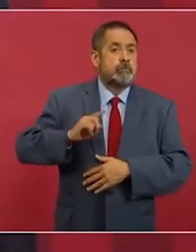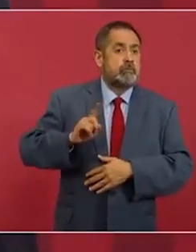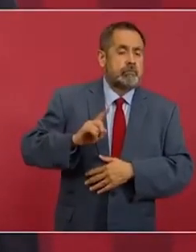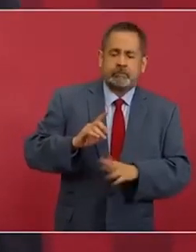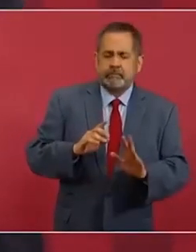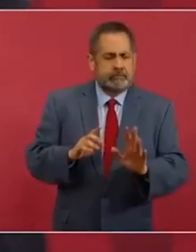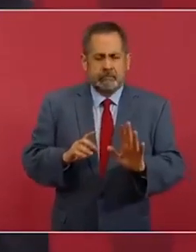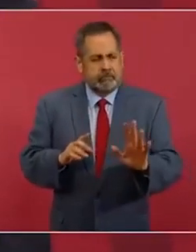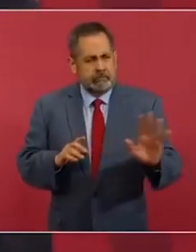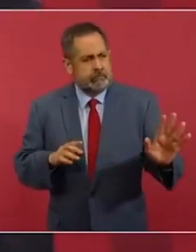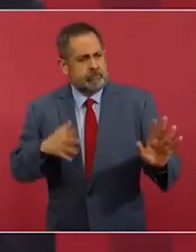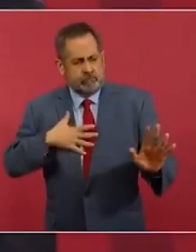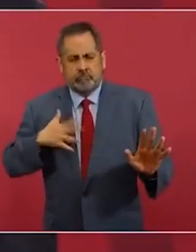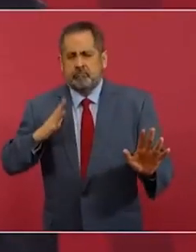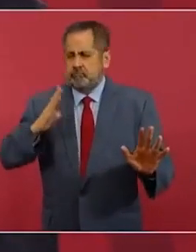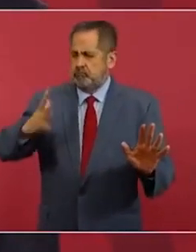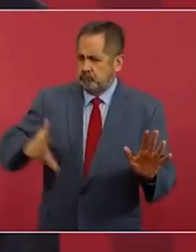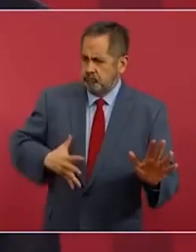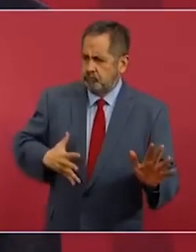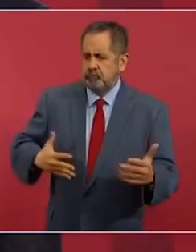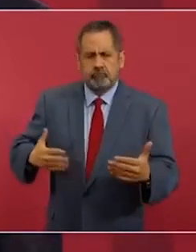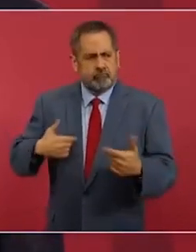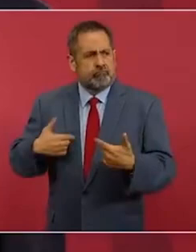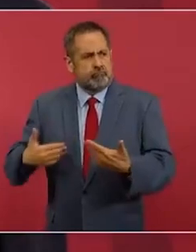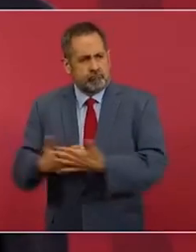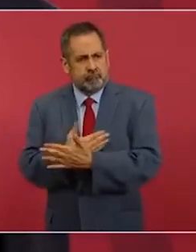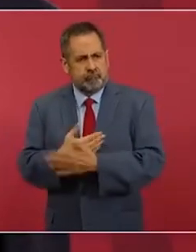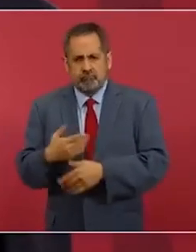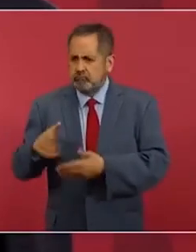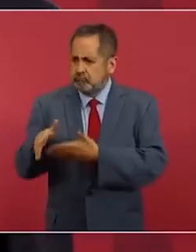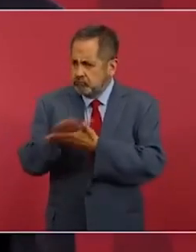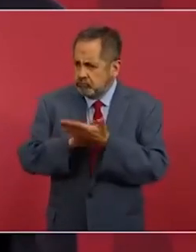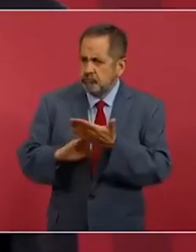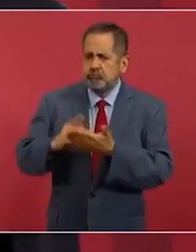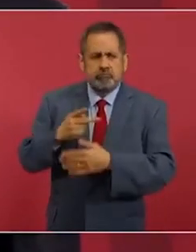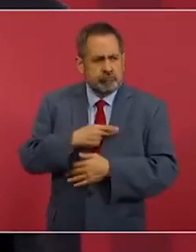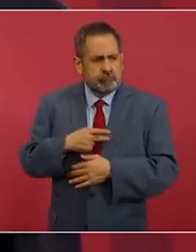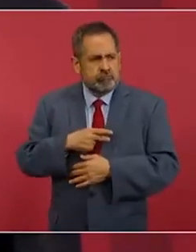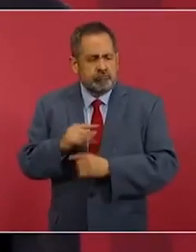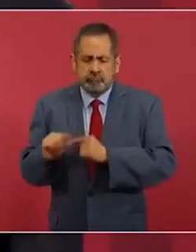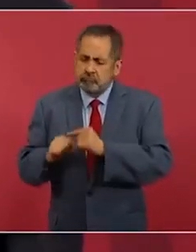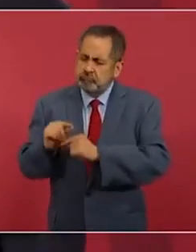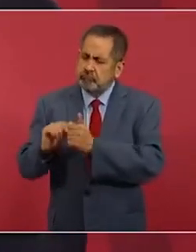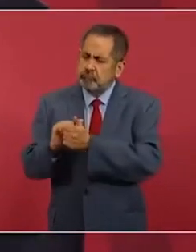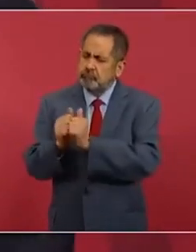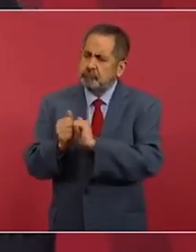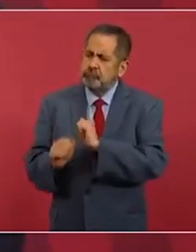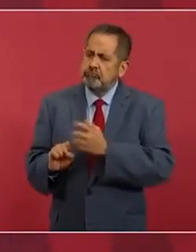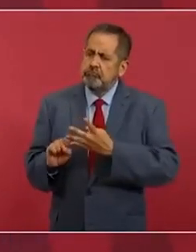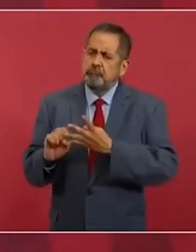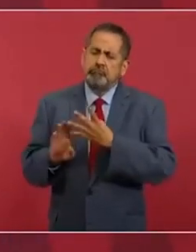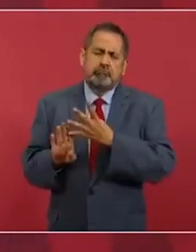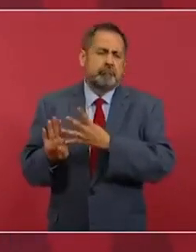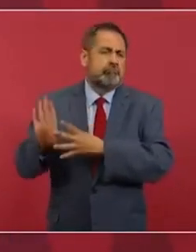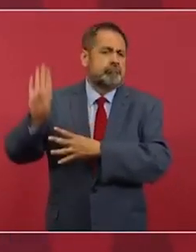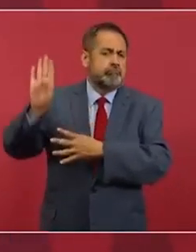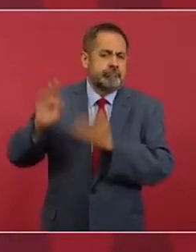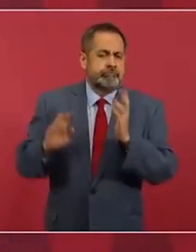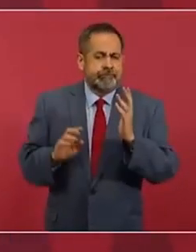es que el proceso de aculturación ha llegado a que el que viene de abajo